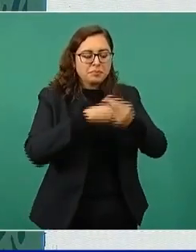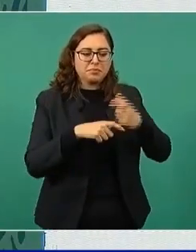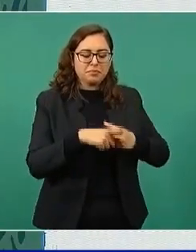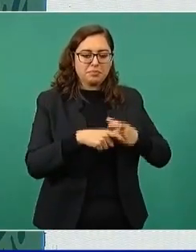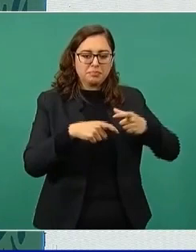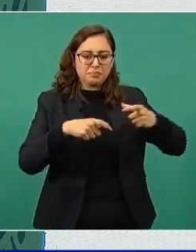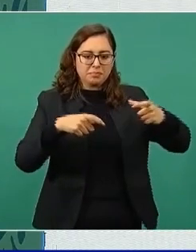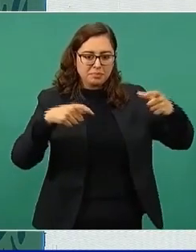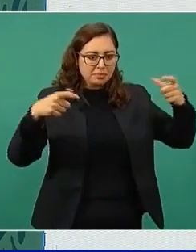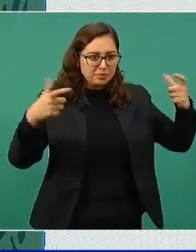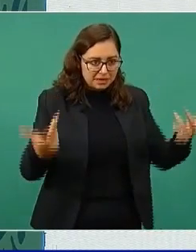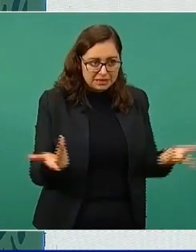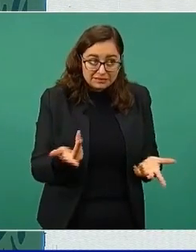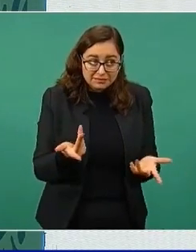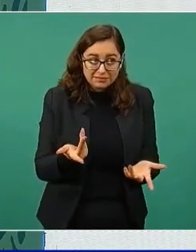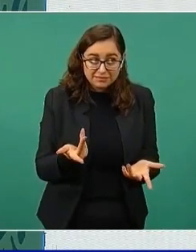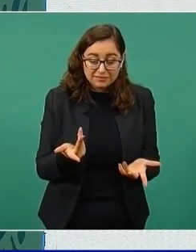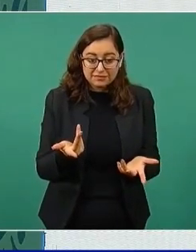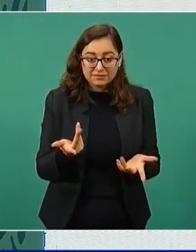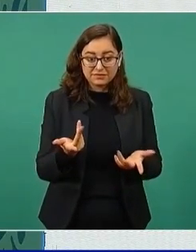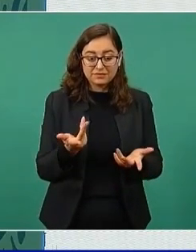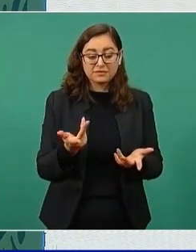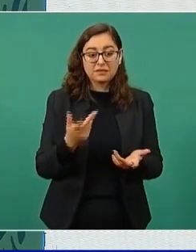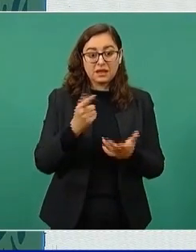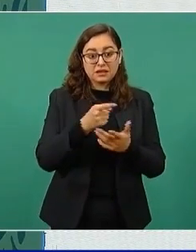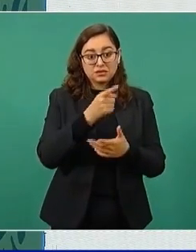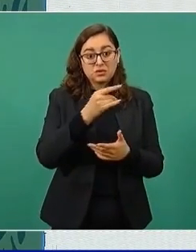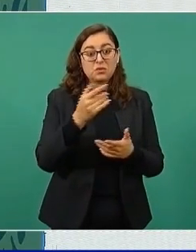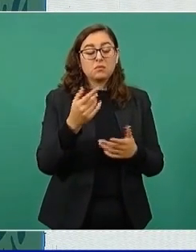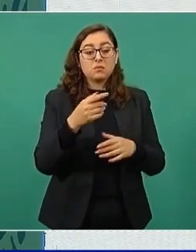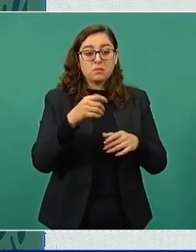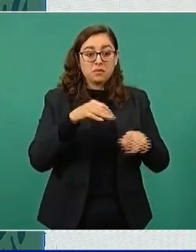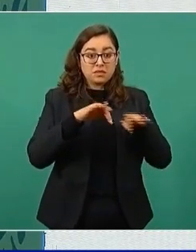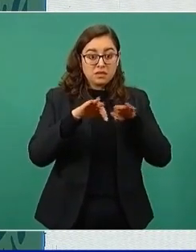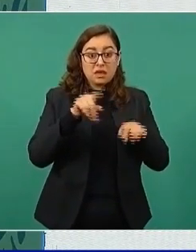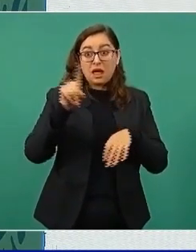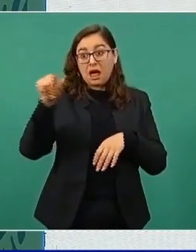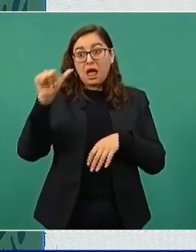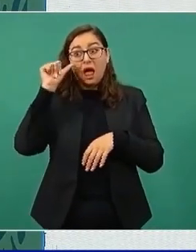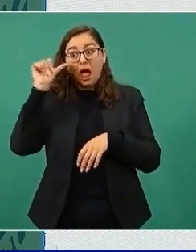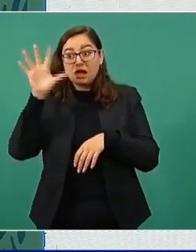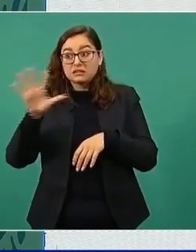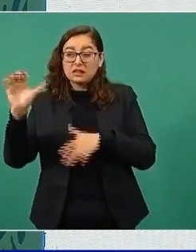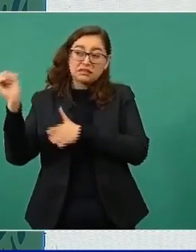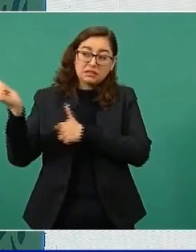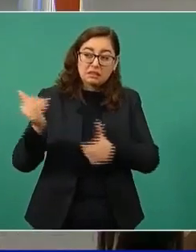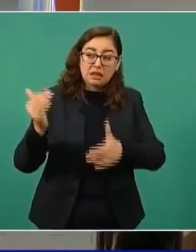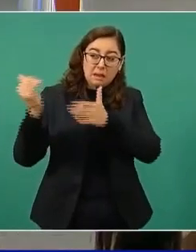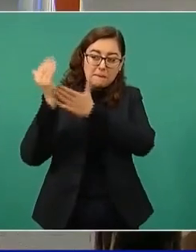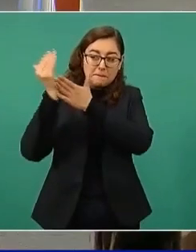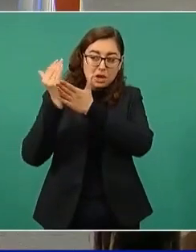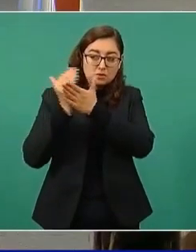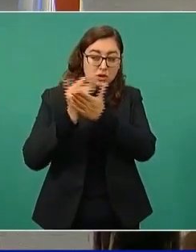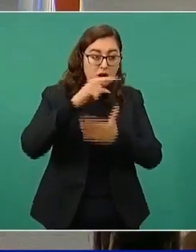producción y reducir sus importaciones de Asia. En fin,